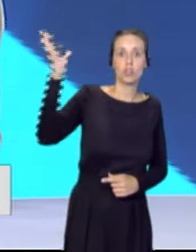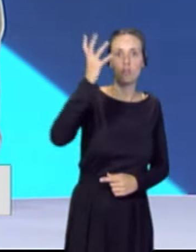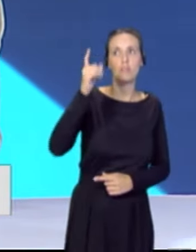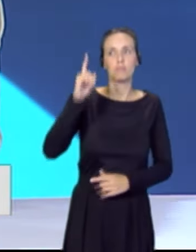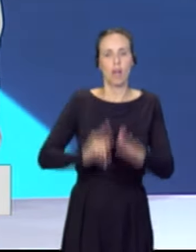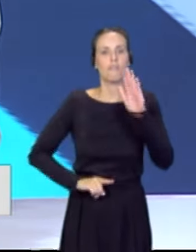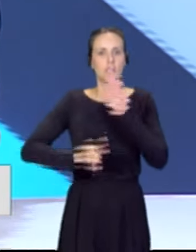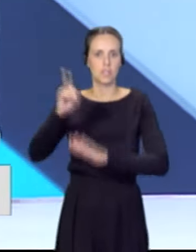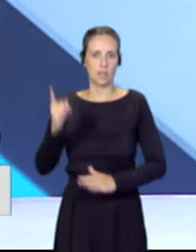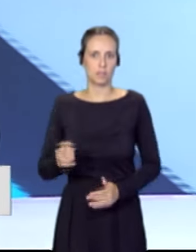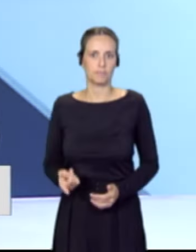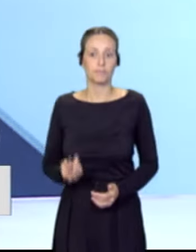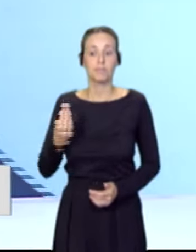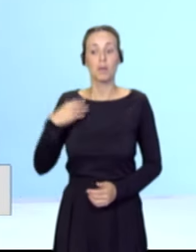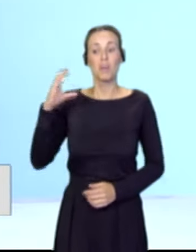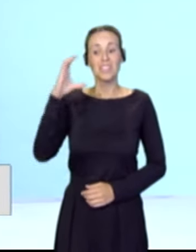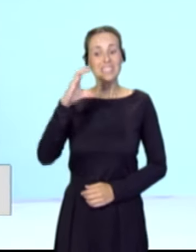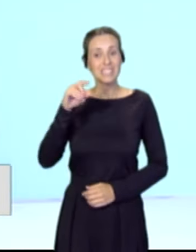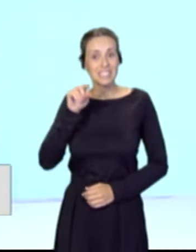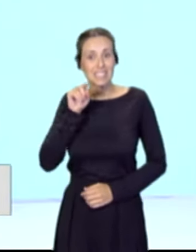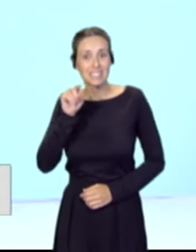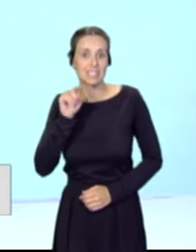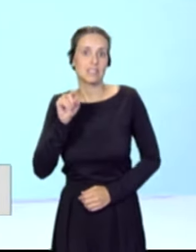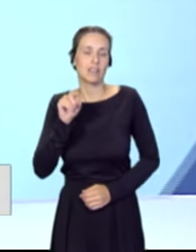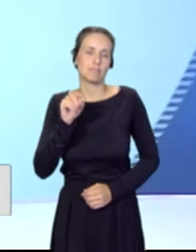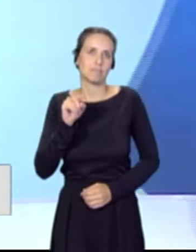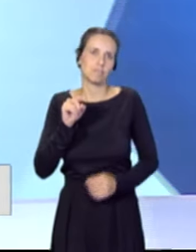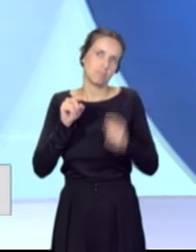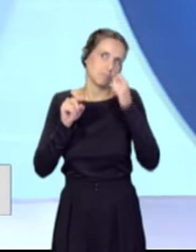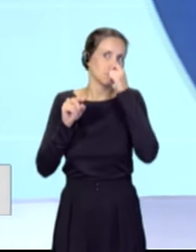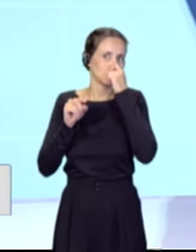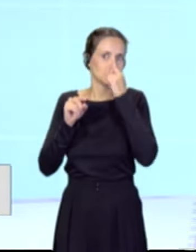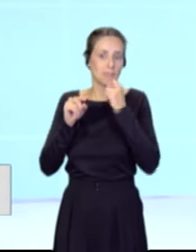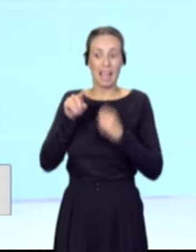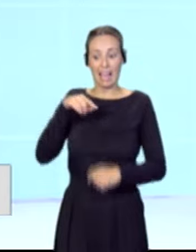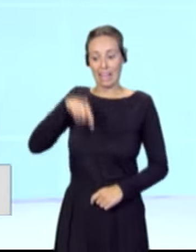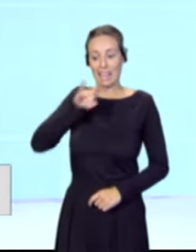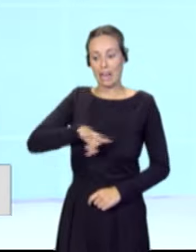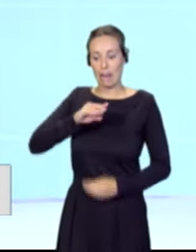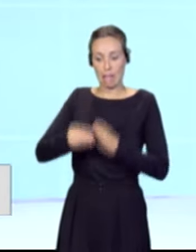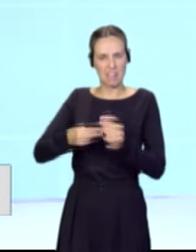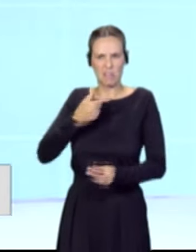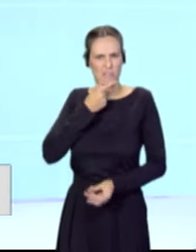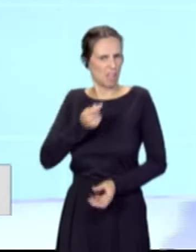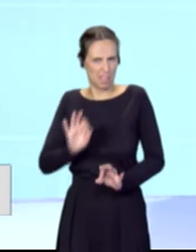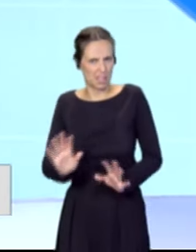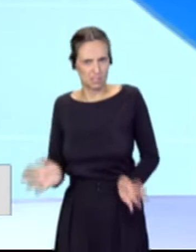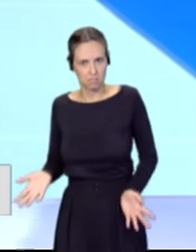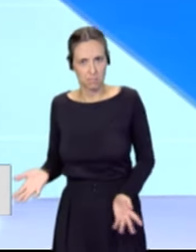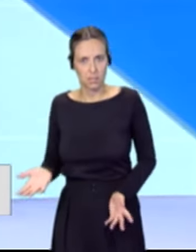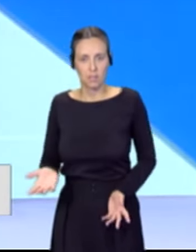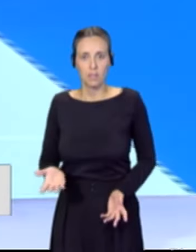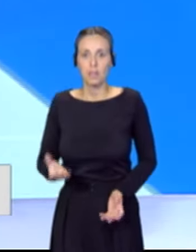y esta ciencia que es especialmente fácil hacerla desde Canarias, es uno de los, posiblemente el mejor